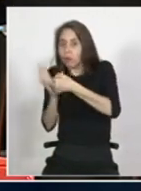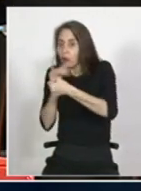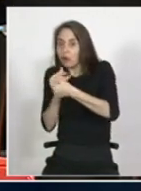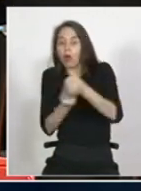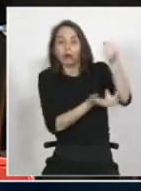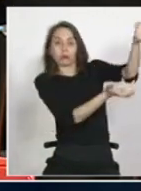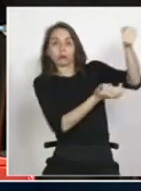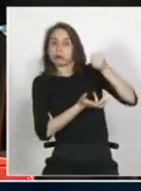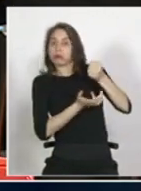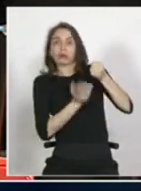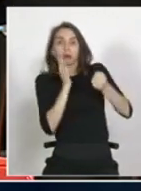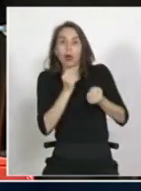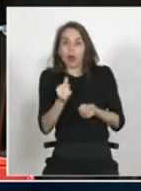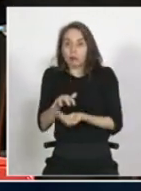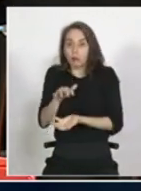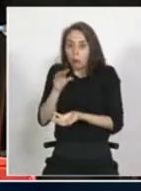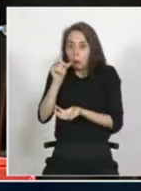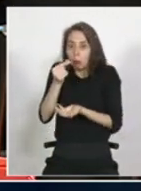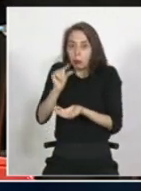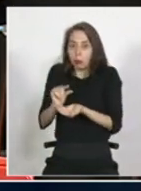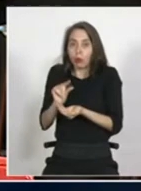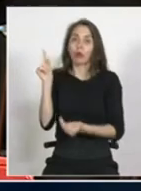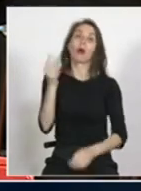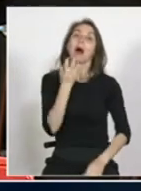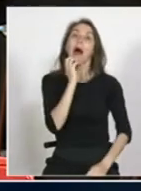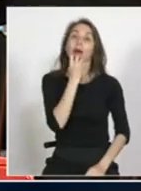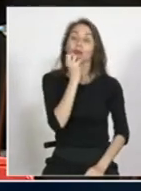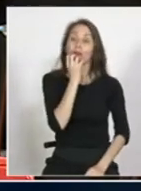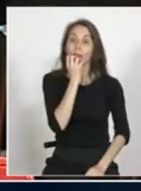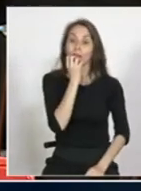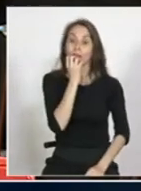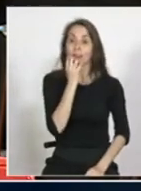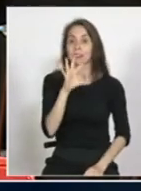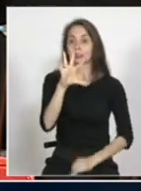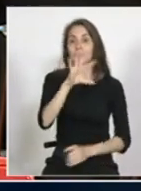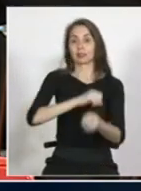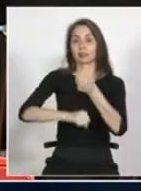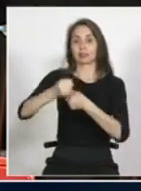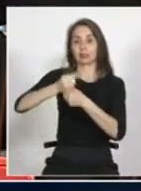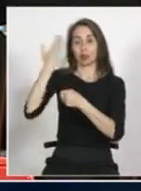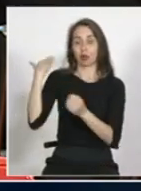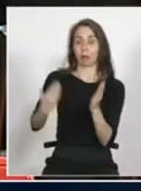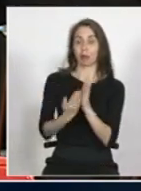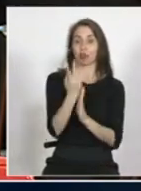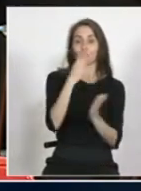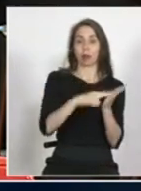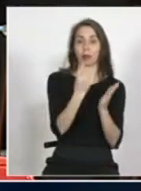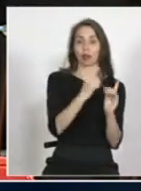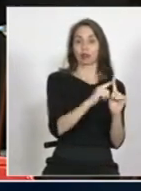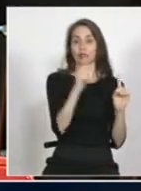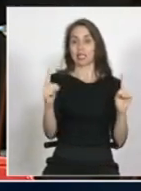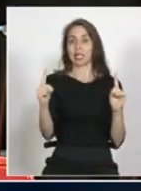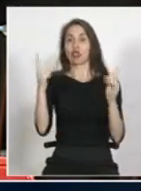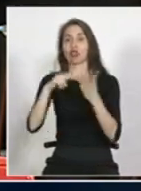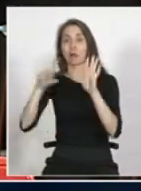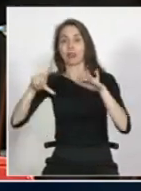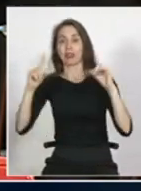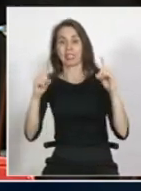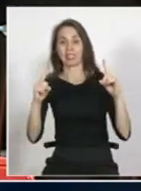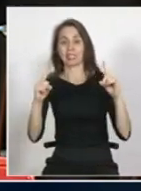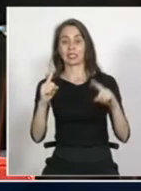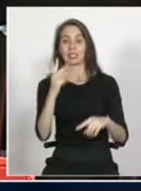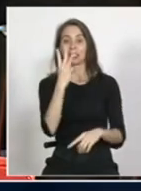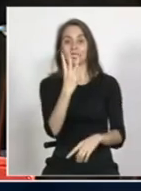o... sí, claro, sin mayores recursos. Y ahí me voy a Antofagasta. Nosotros, en los últimos cinco años, desde el 2012 a la fecha, hemos tenido un aumento de más de un